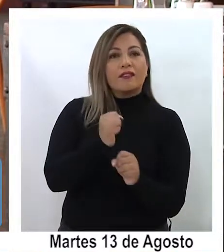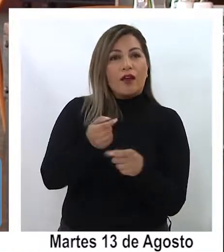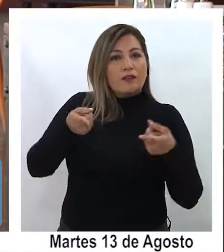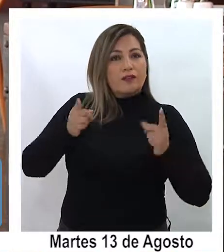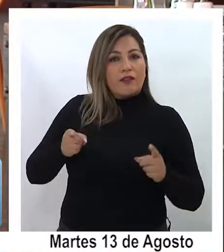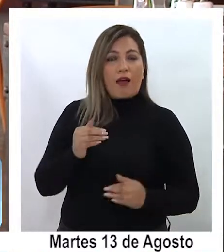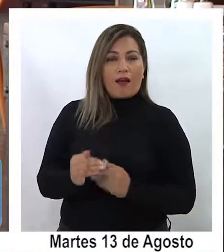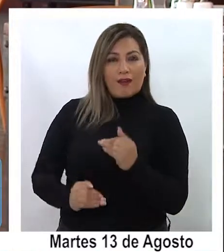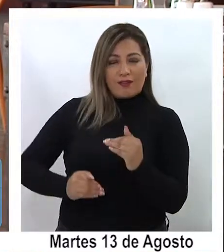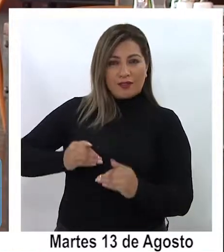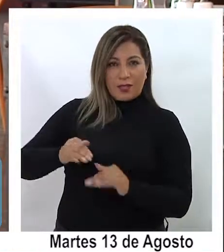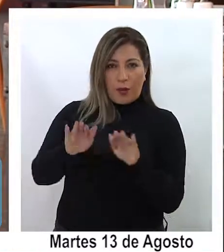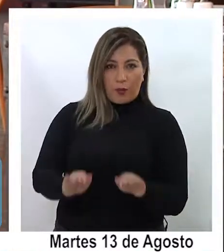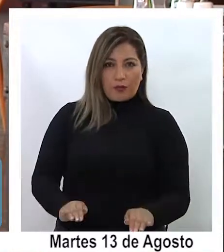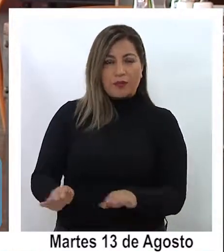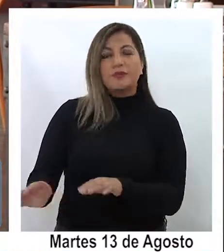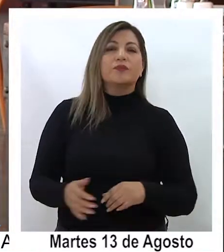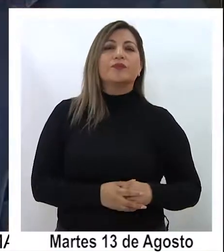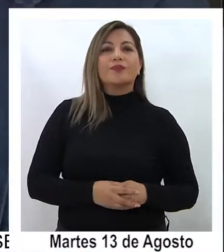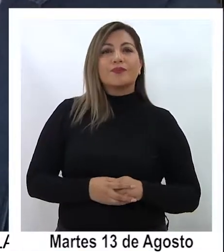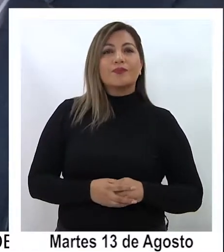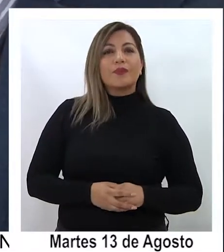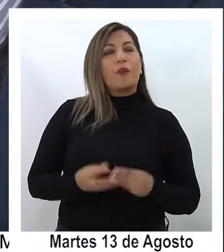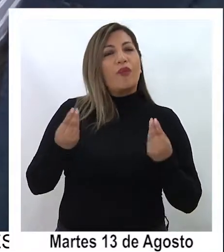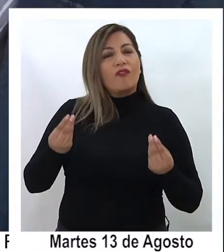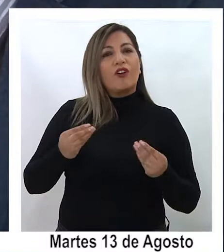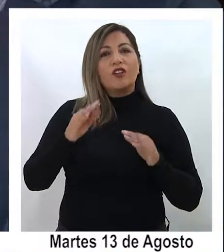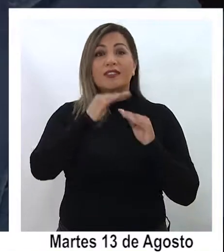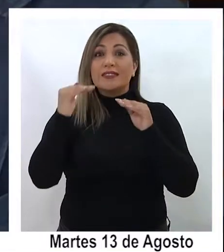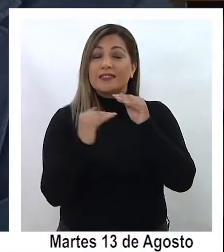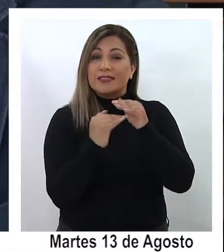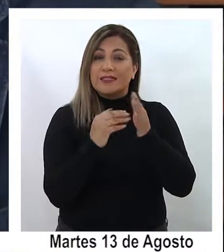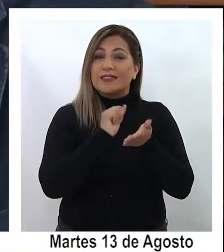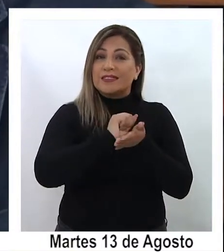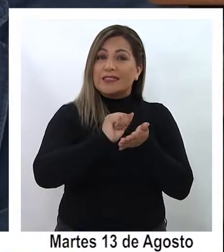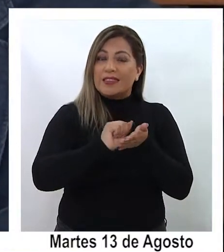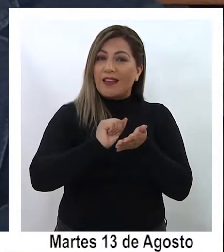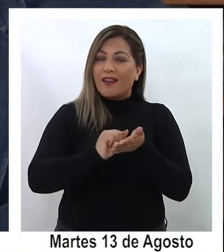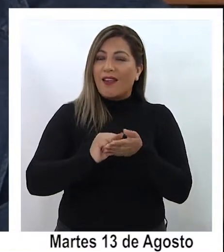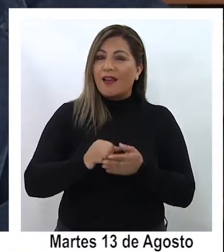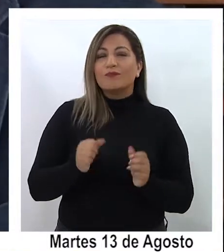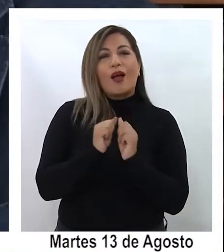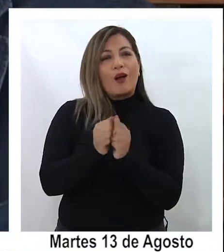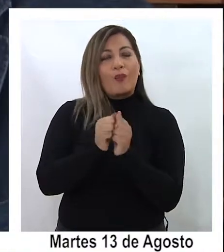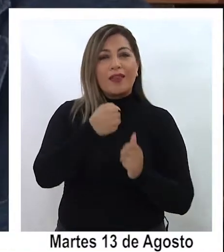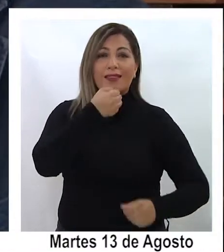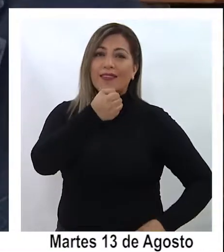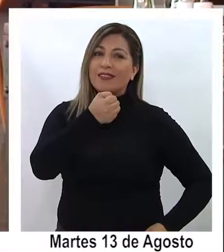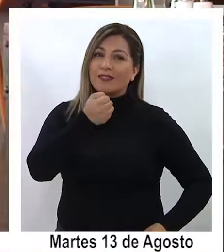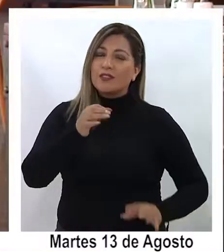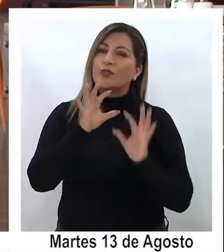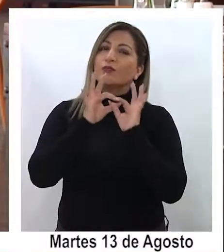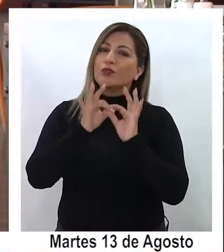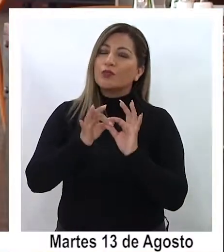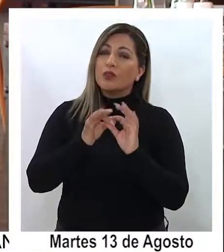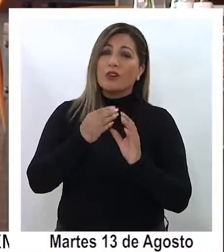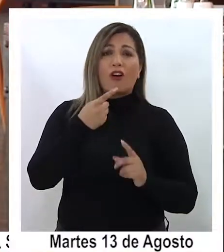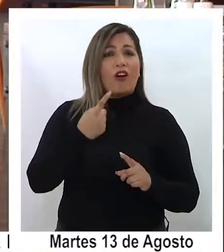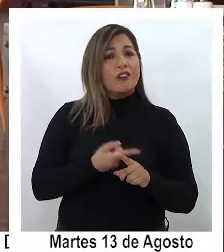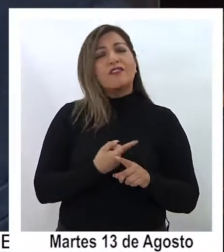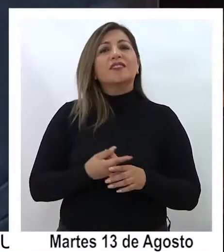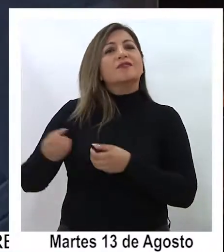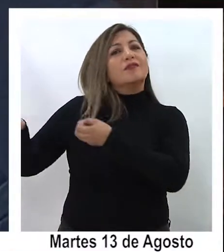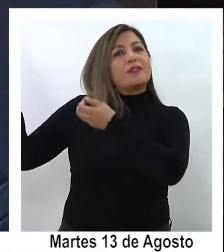poder avanzar en lo mismo bueno subsecretario queremos agradecerle que nos haya acompañado en esta entrevista muchas gracias y por supuesto la dejamos invitada